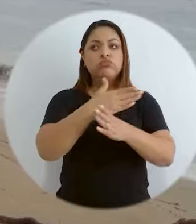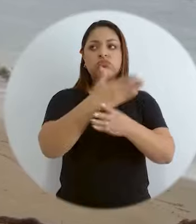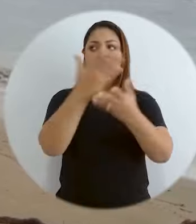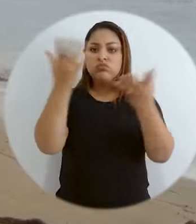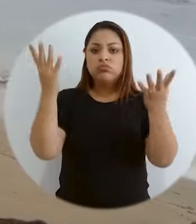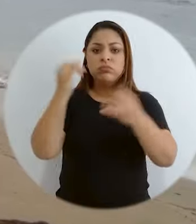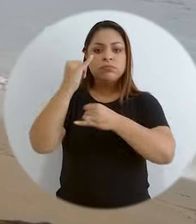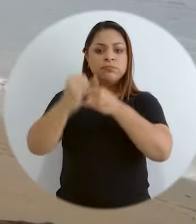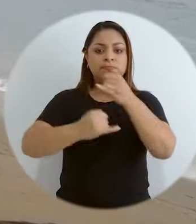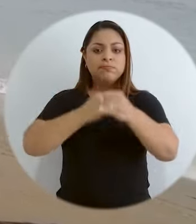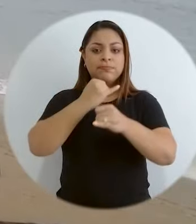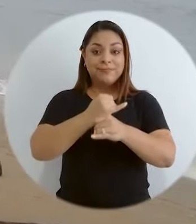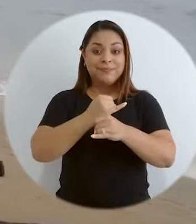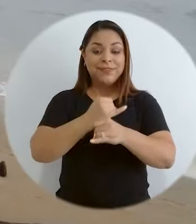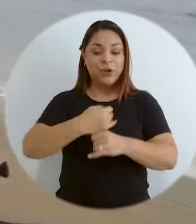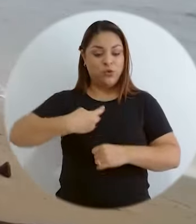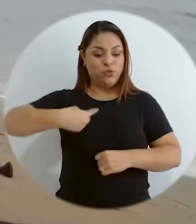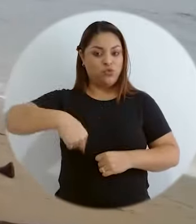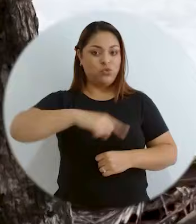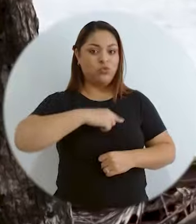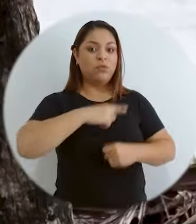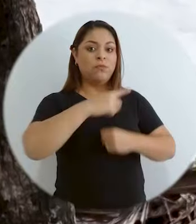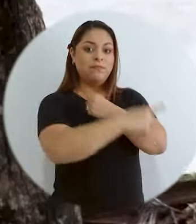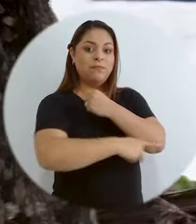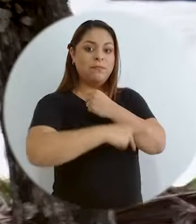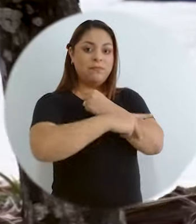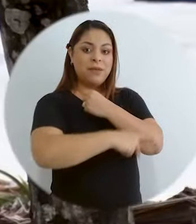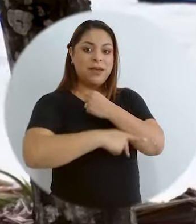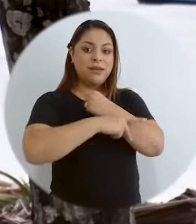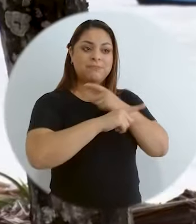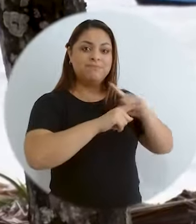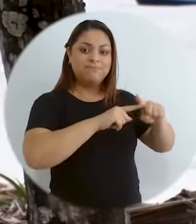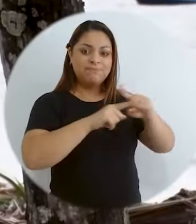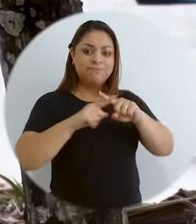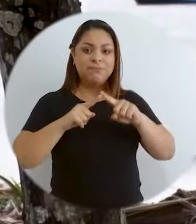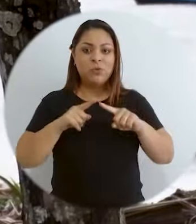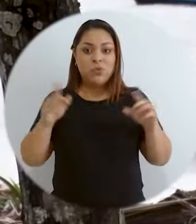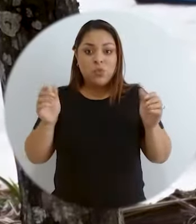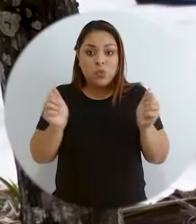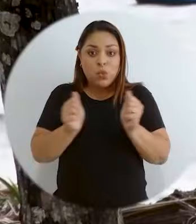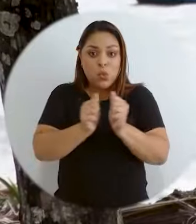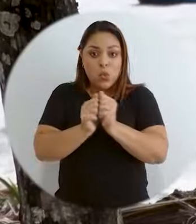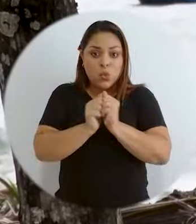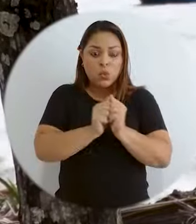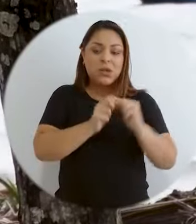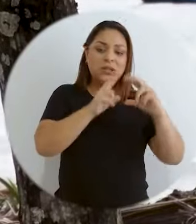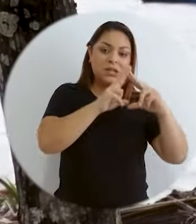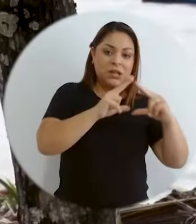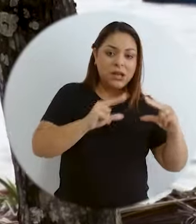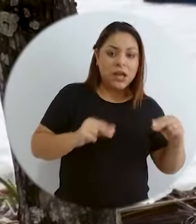científica y la cooperación internacional con nuestros países